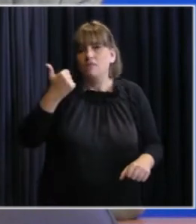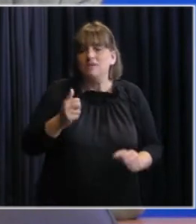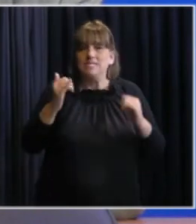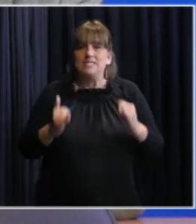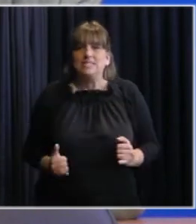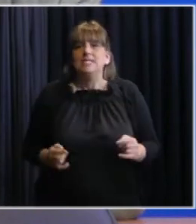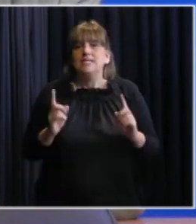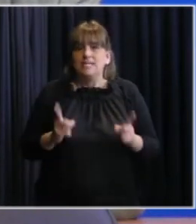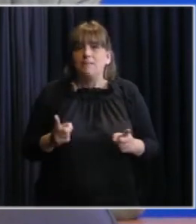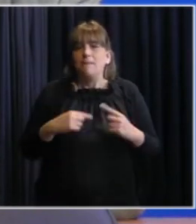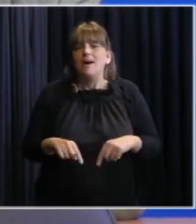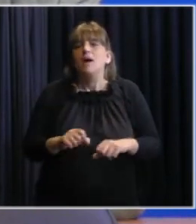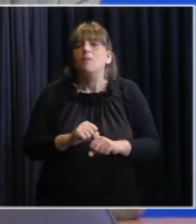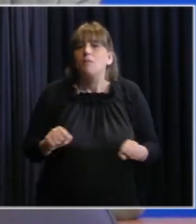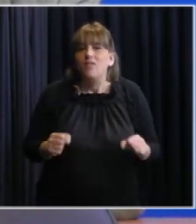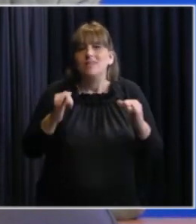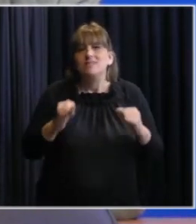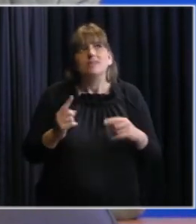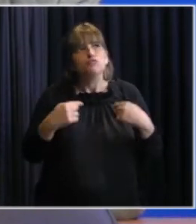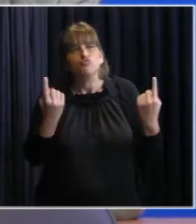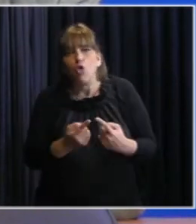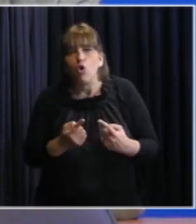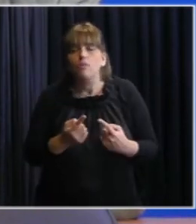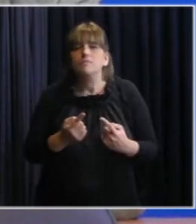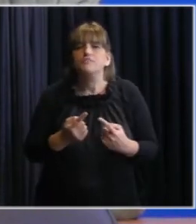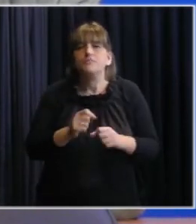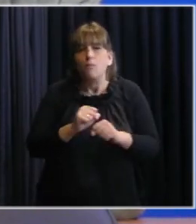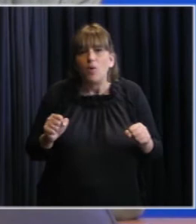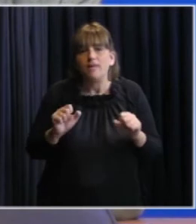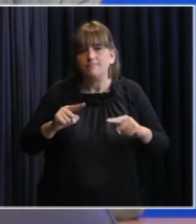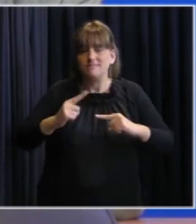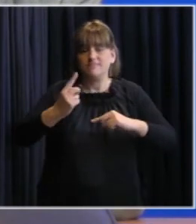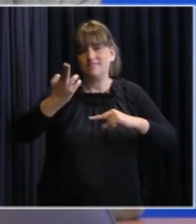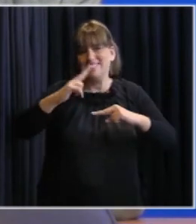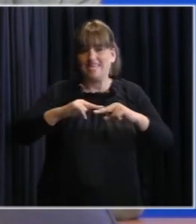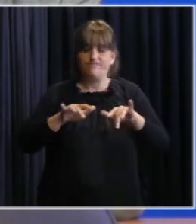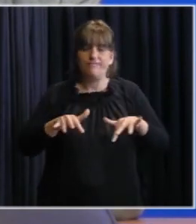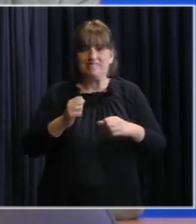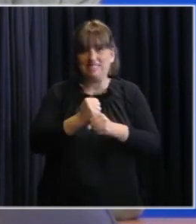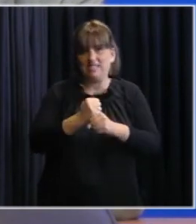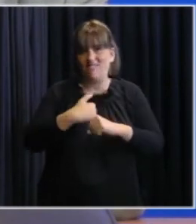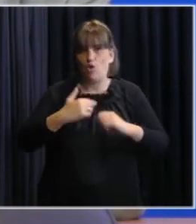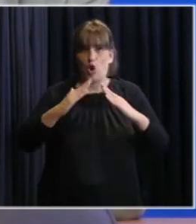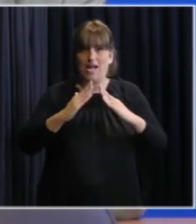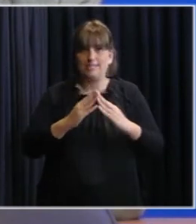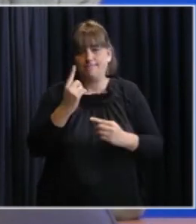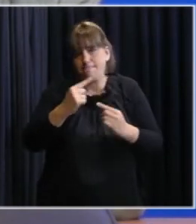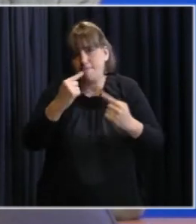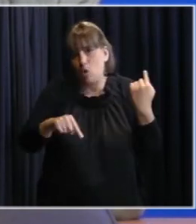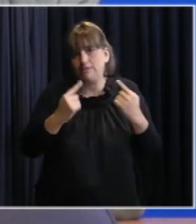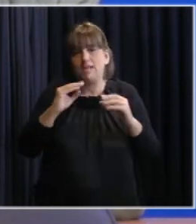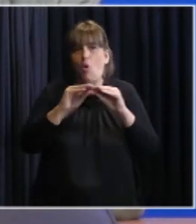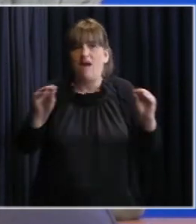utilizar entre otras cosas para poder hacer todo el que pueda teletrabajo estas son algunas de las medidas que queríamos